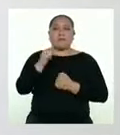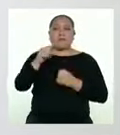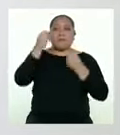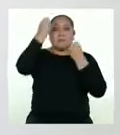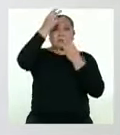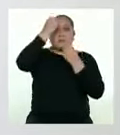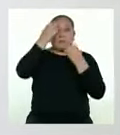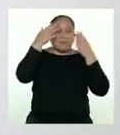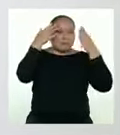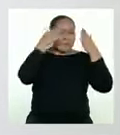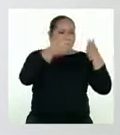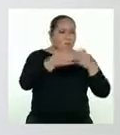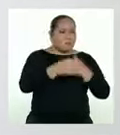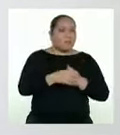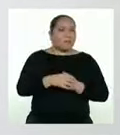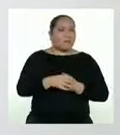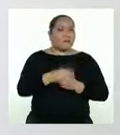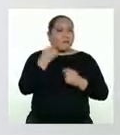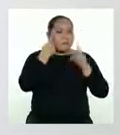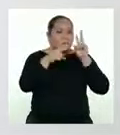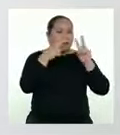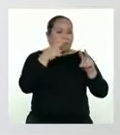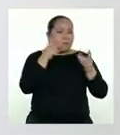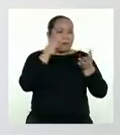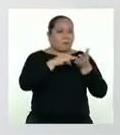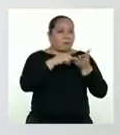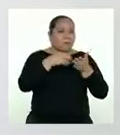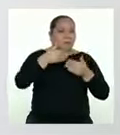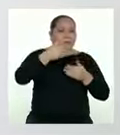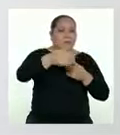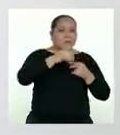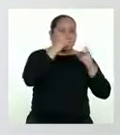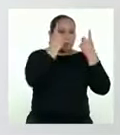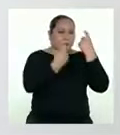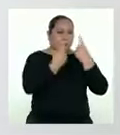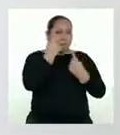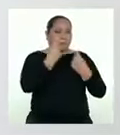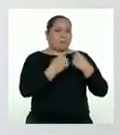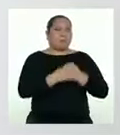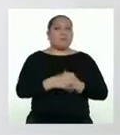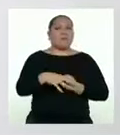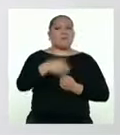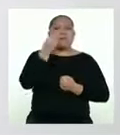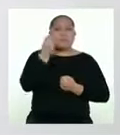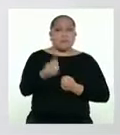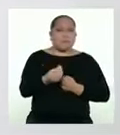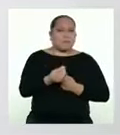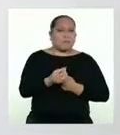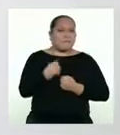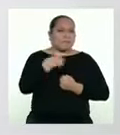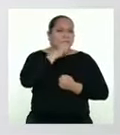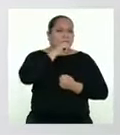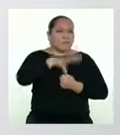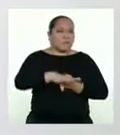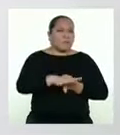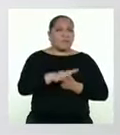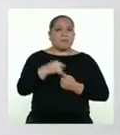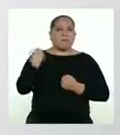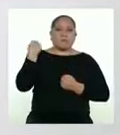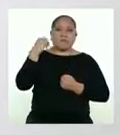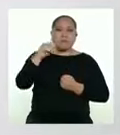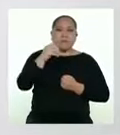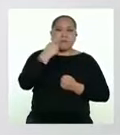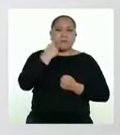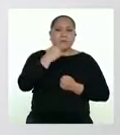información explícita. Vayamos un poquito más allá y preguntémonos, ¿por qué menciona que las y